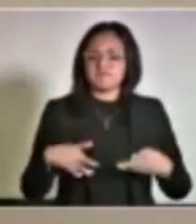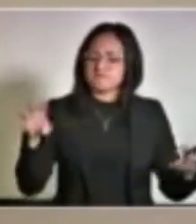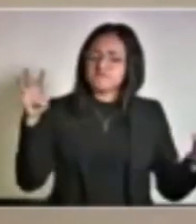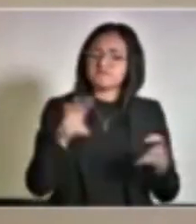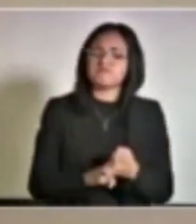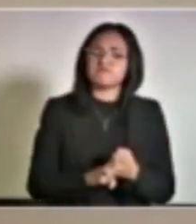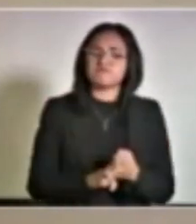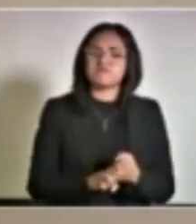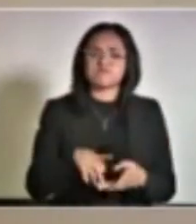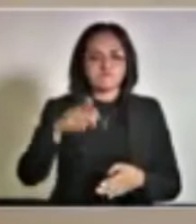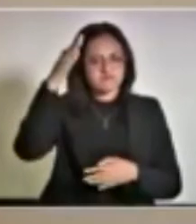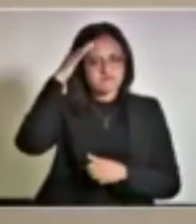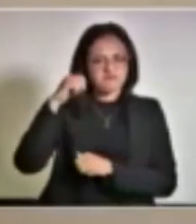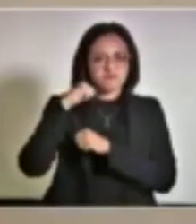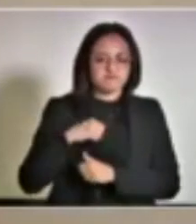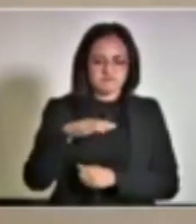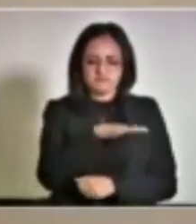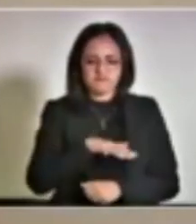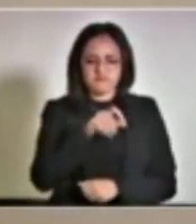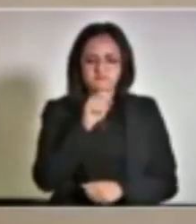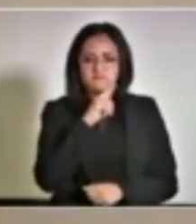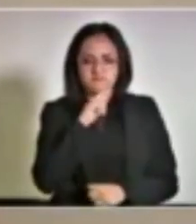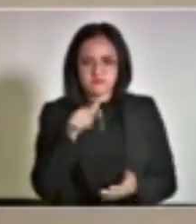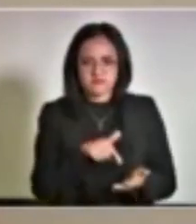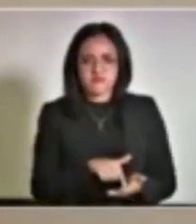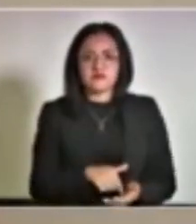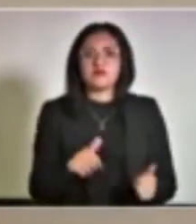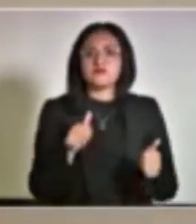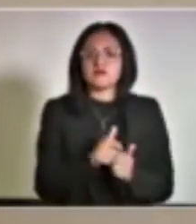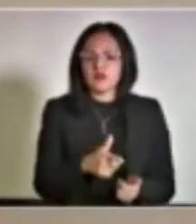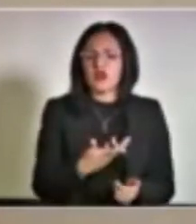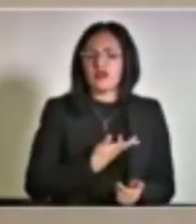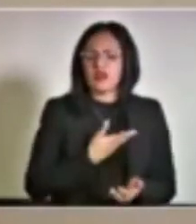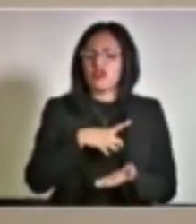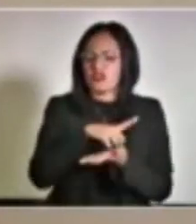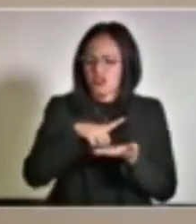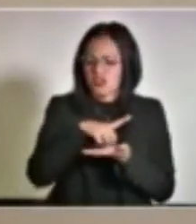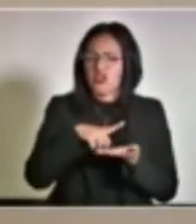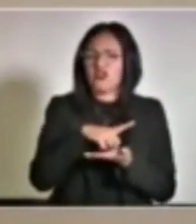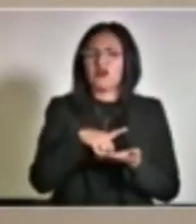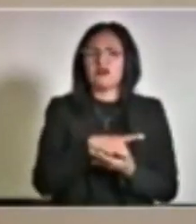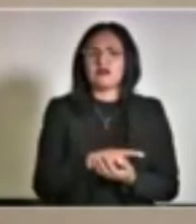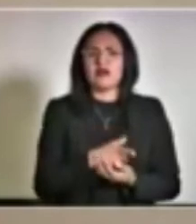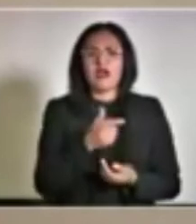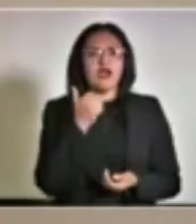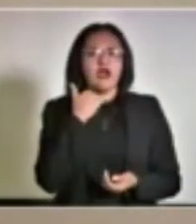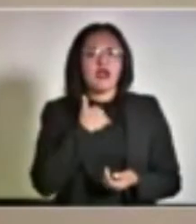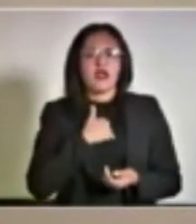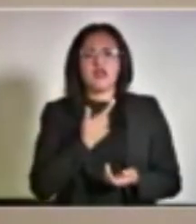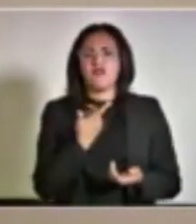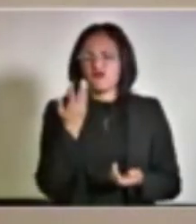a los líderes de ese lugar con posesión de droga, de alcohol adulterado,